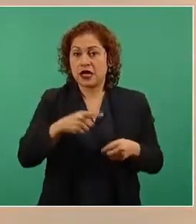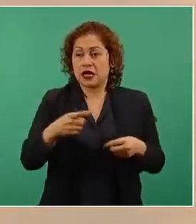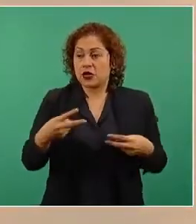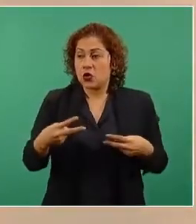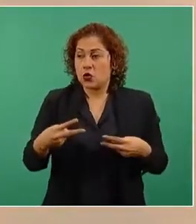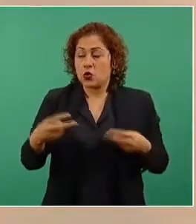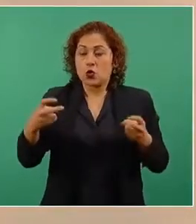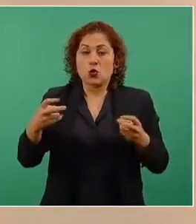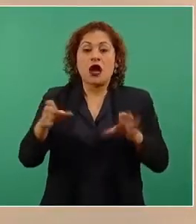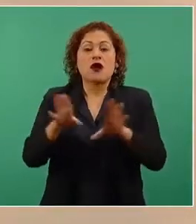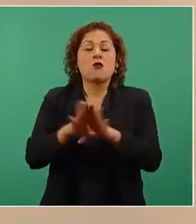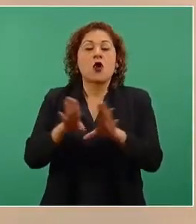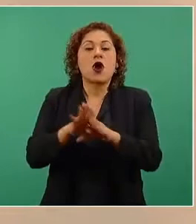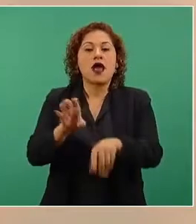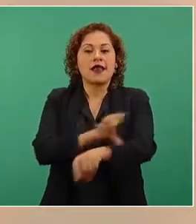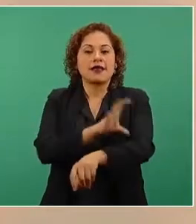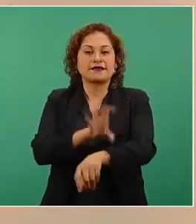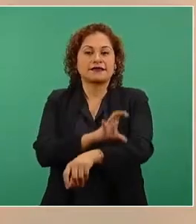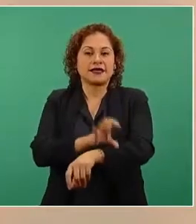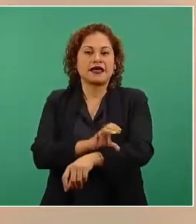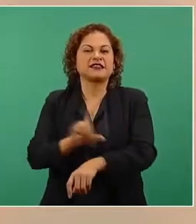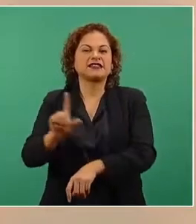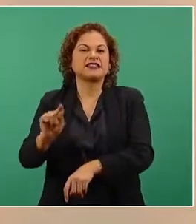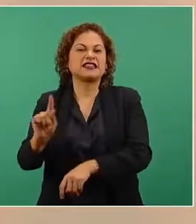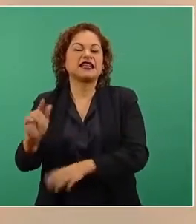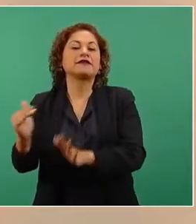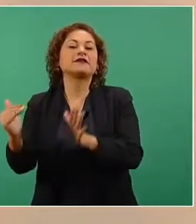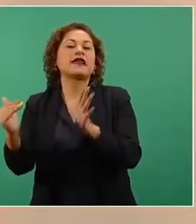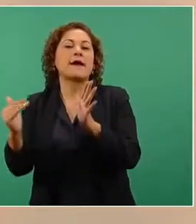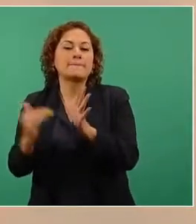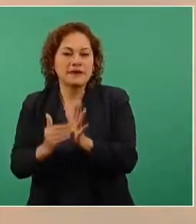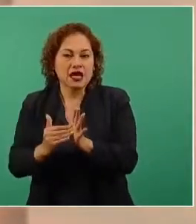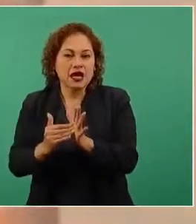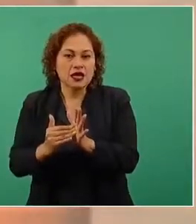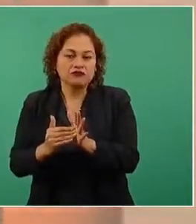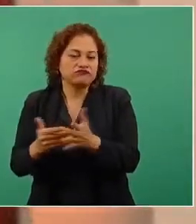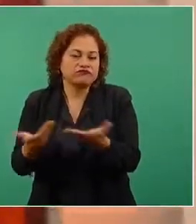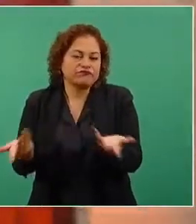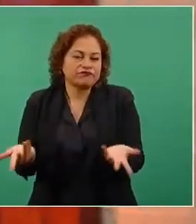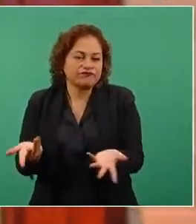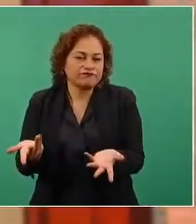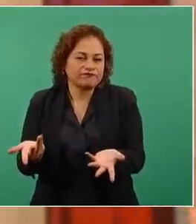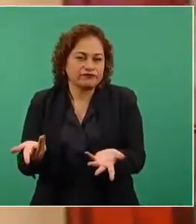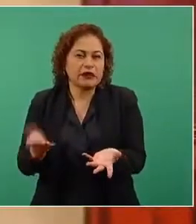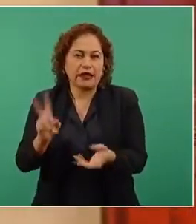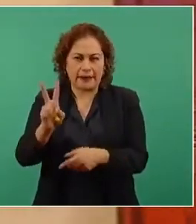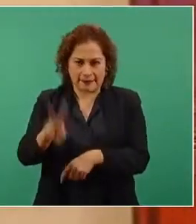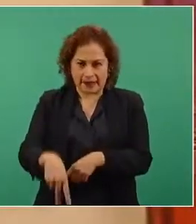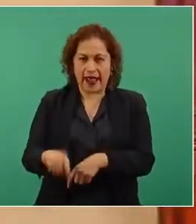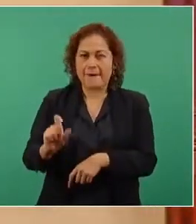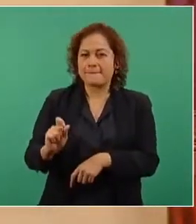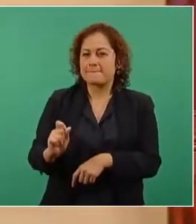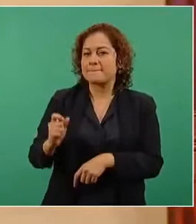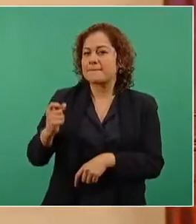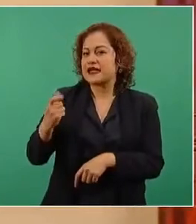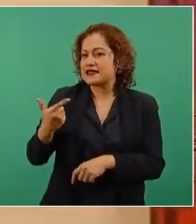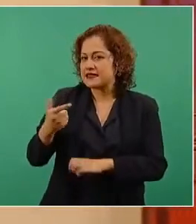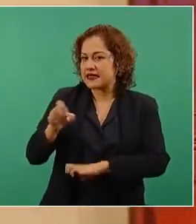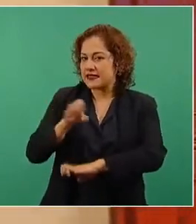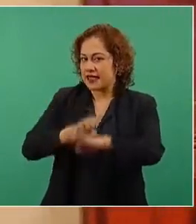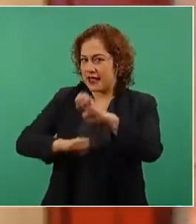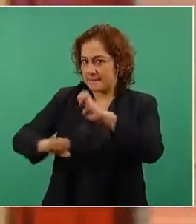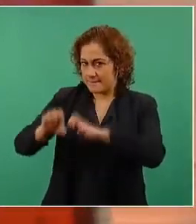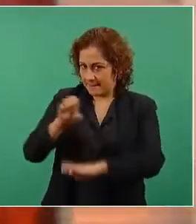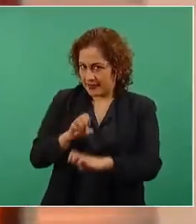70 mil. O sea, los 70 mil son paja. O sea, realmente lo que está detrás son 27 grandes corporativos con muchas empresas.